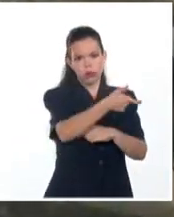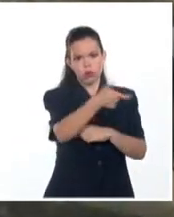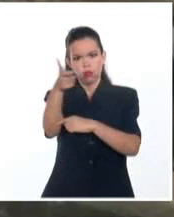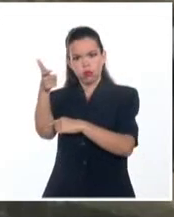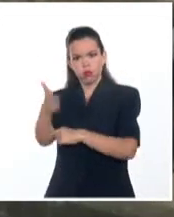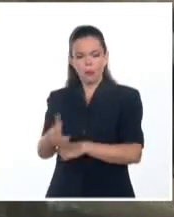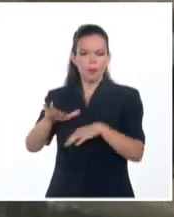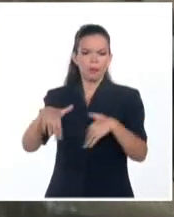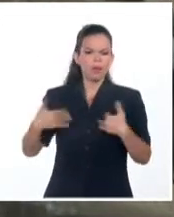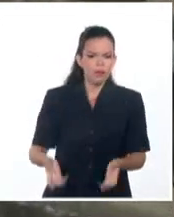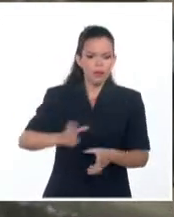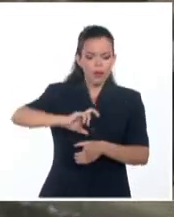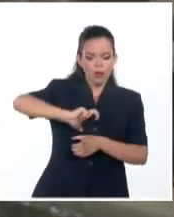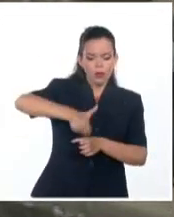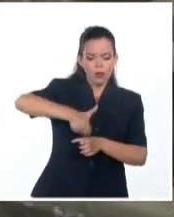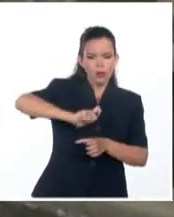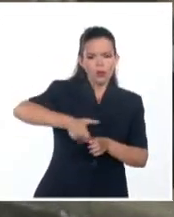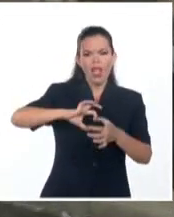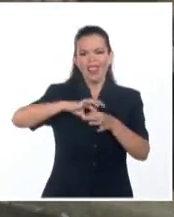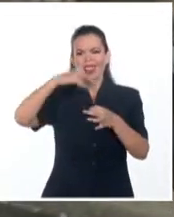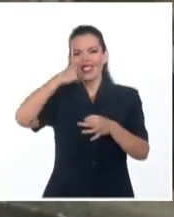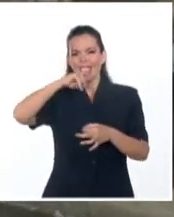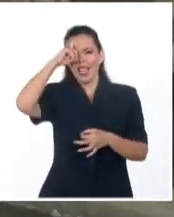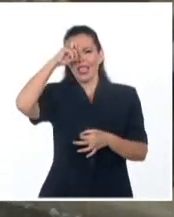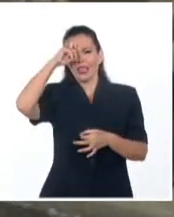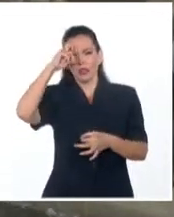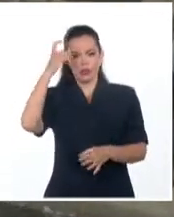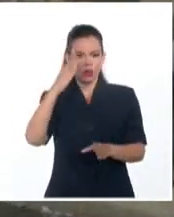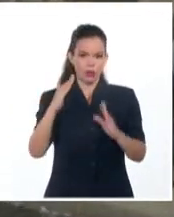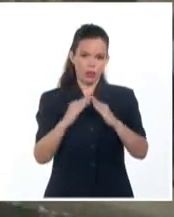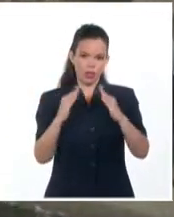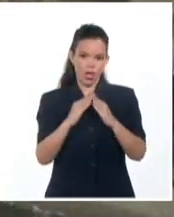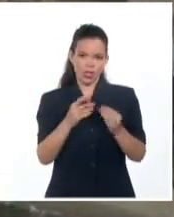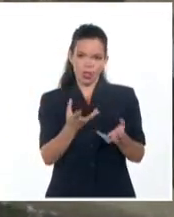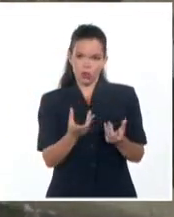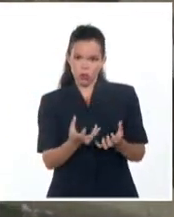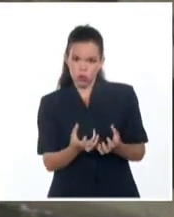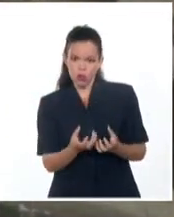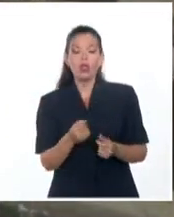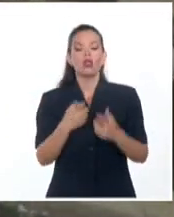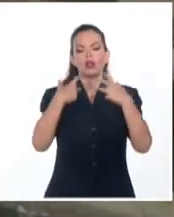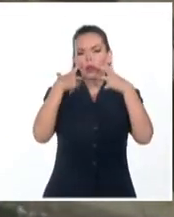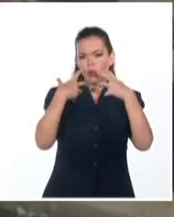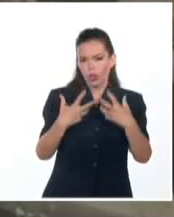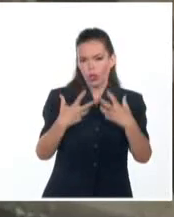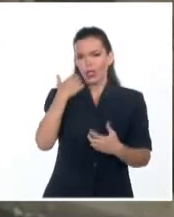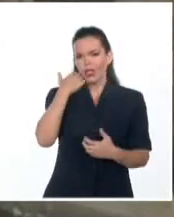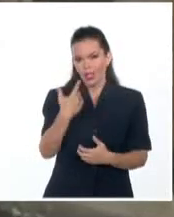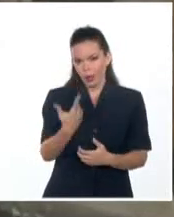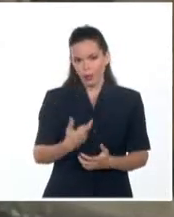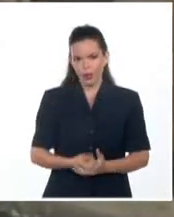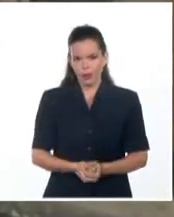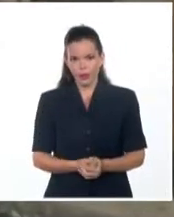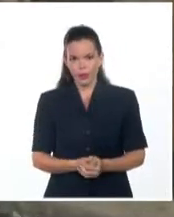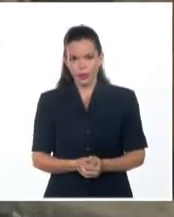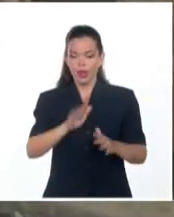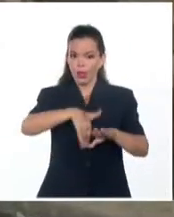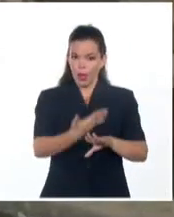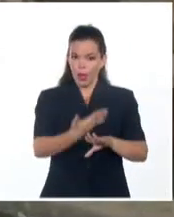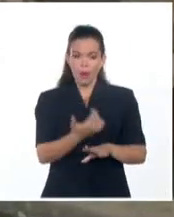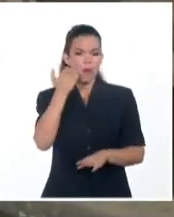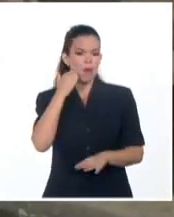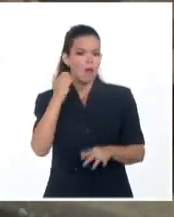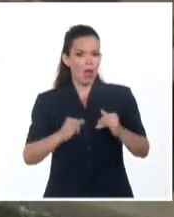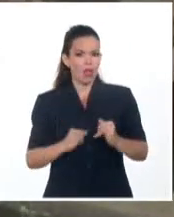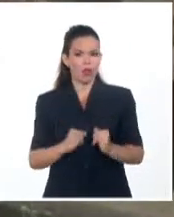licuado para la población y también para la economía. Ustedes tendrán elementos de toda esta operación que realiza la Unión